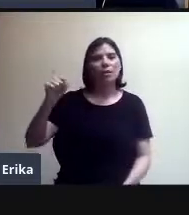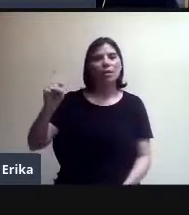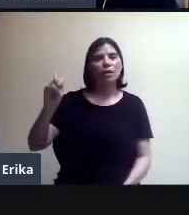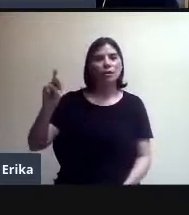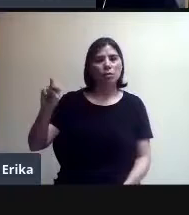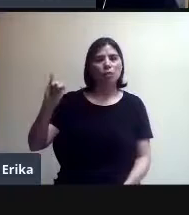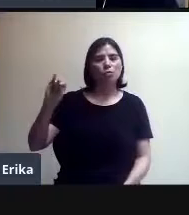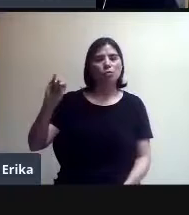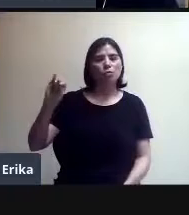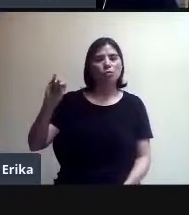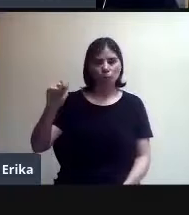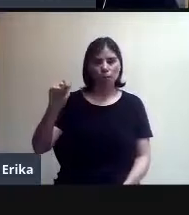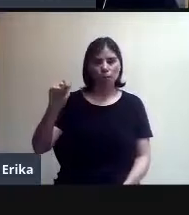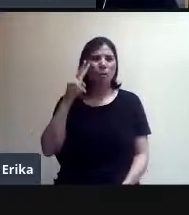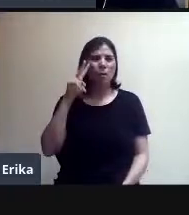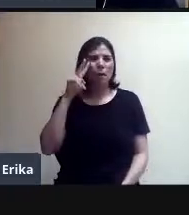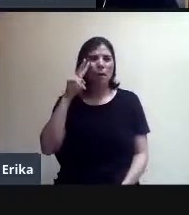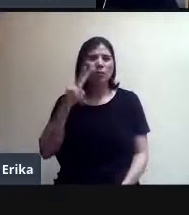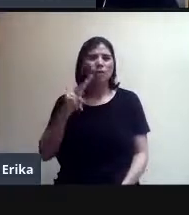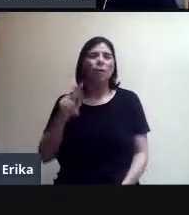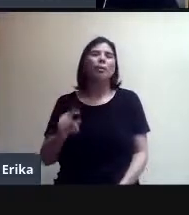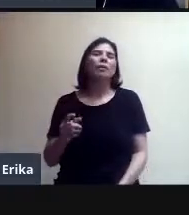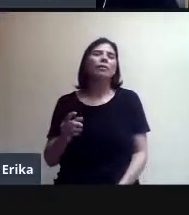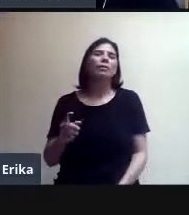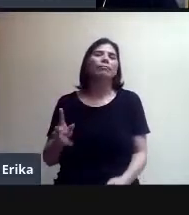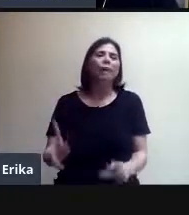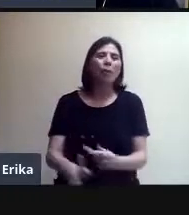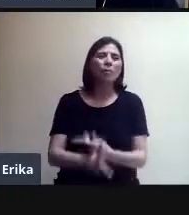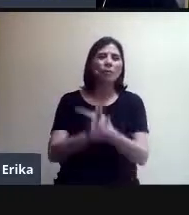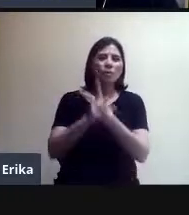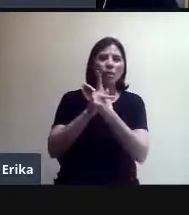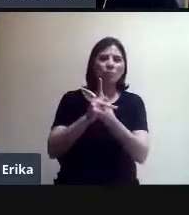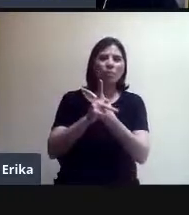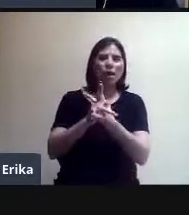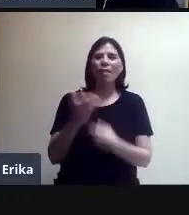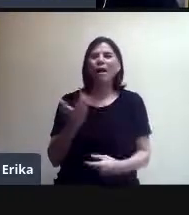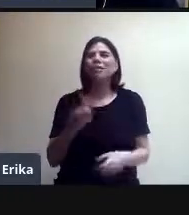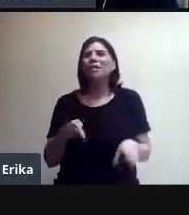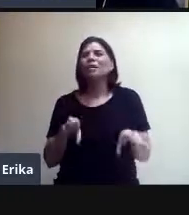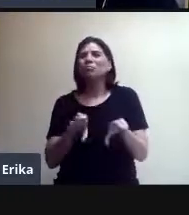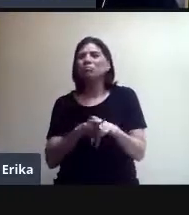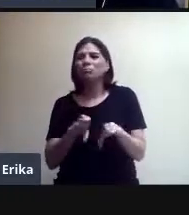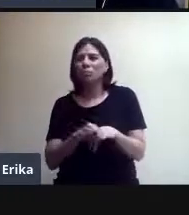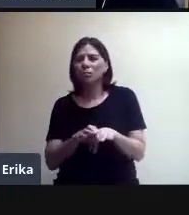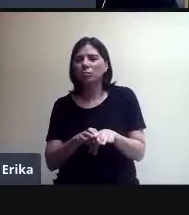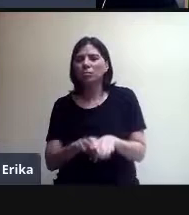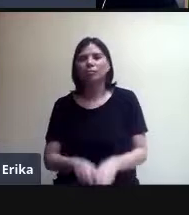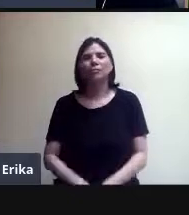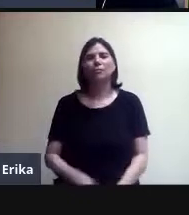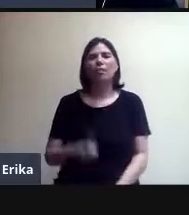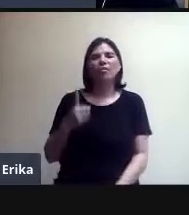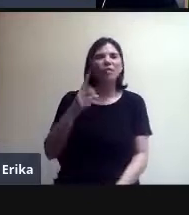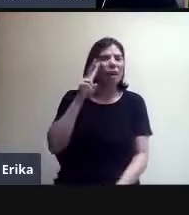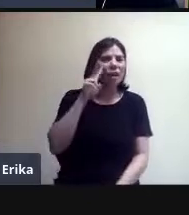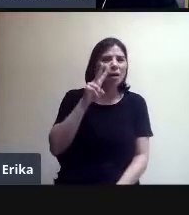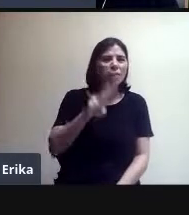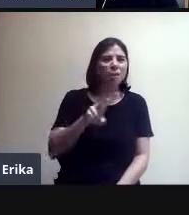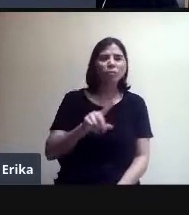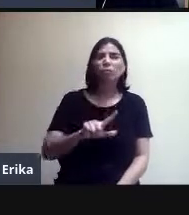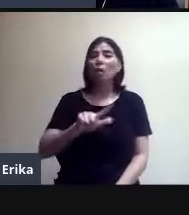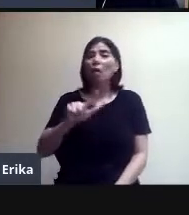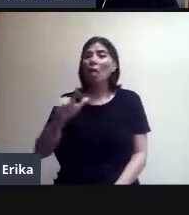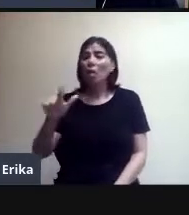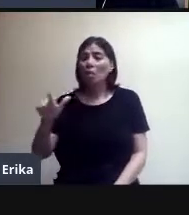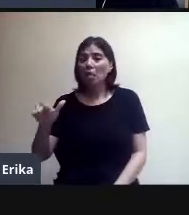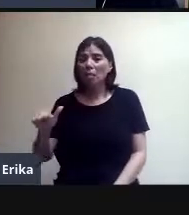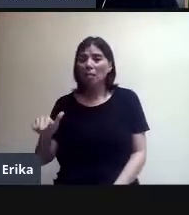anatomía de una videollamada. Vamos a ver qué es lo que podemos encontrar en una videollamada. Y luego vamos a proceder a una